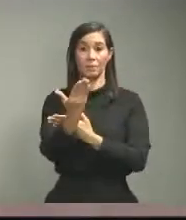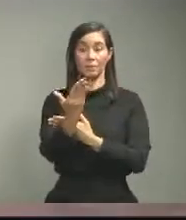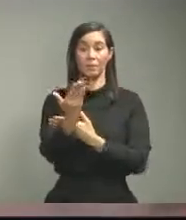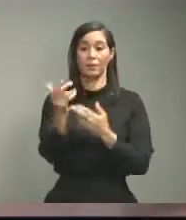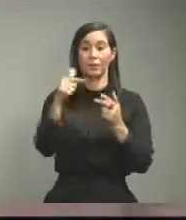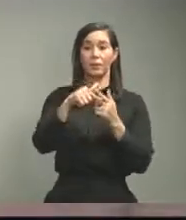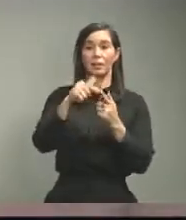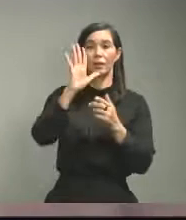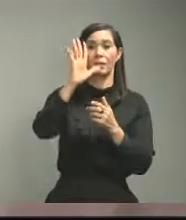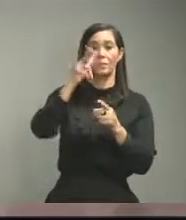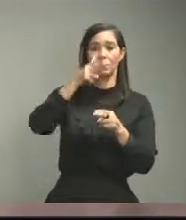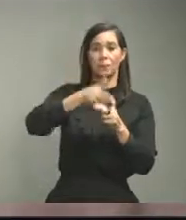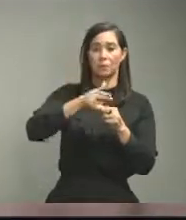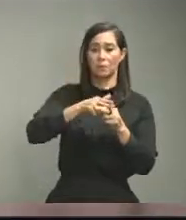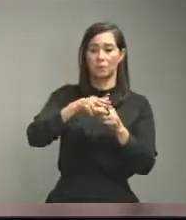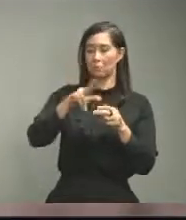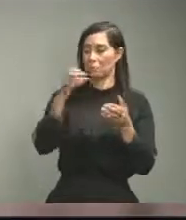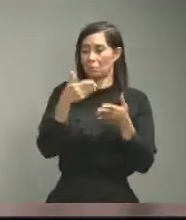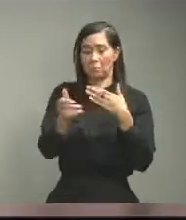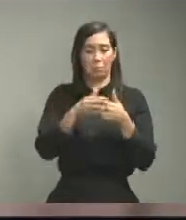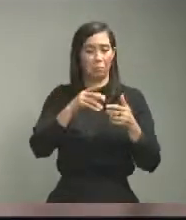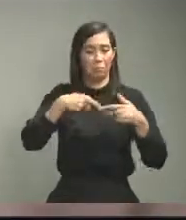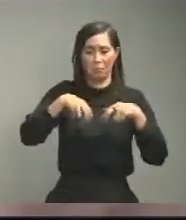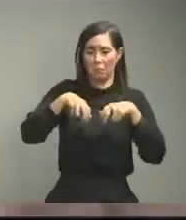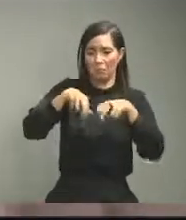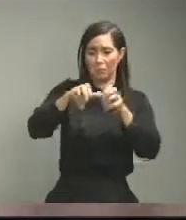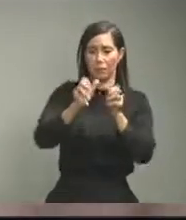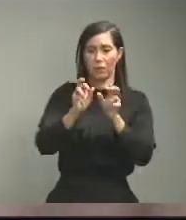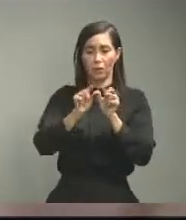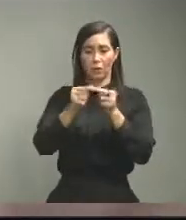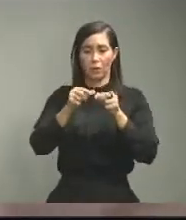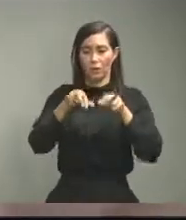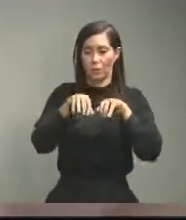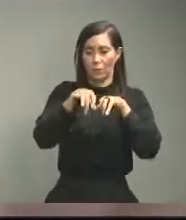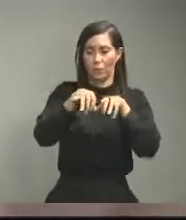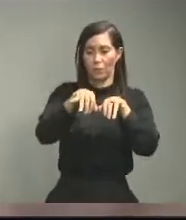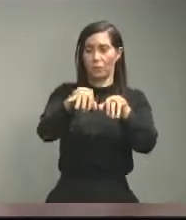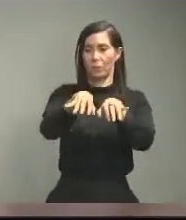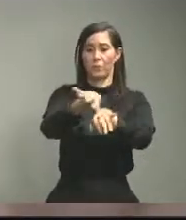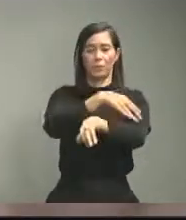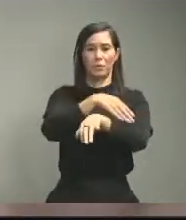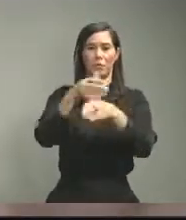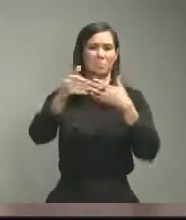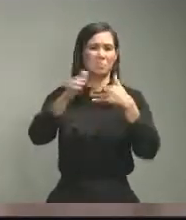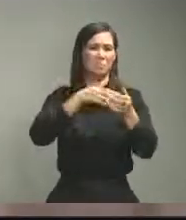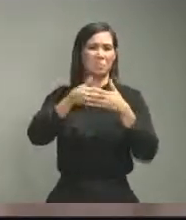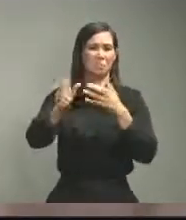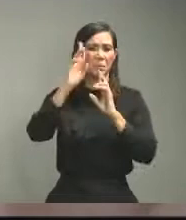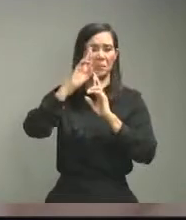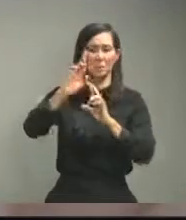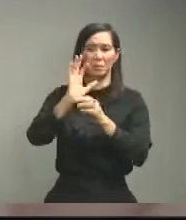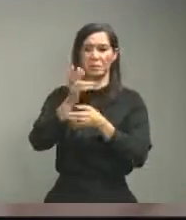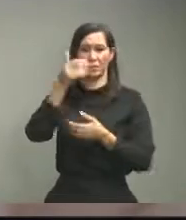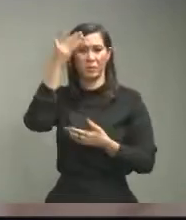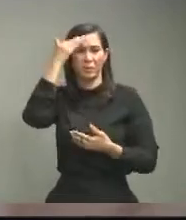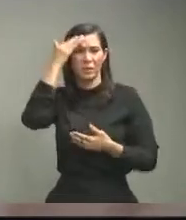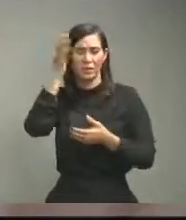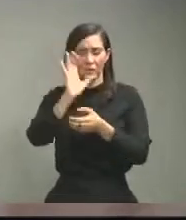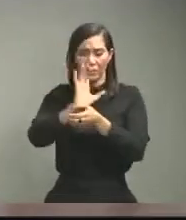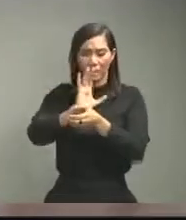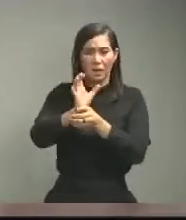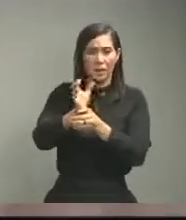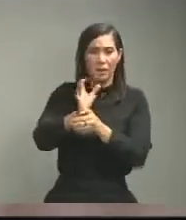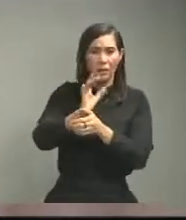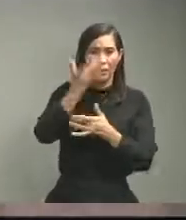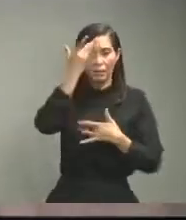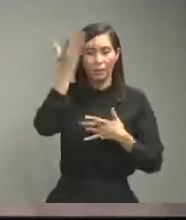la tarde la gente sale en trulla como si no hubiese coronavirus en ese horario y se